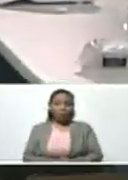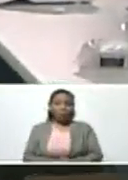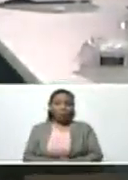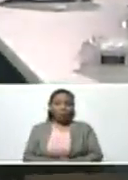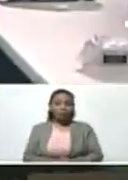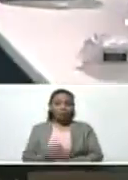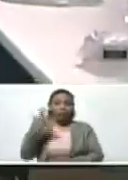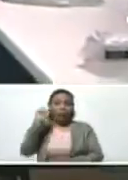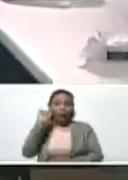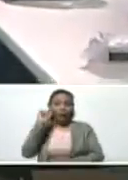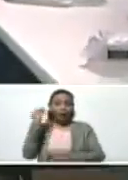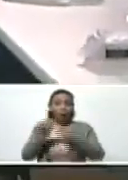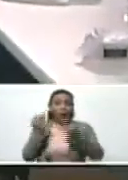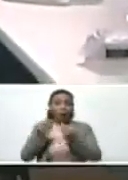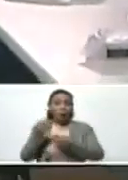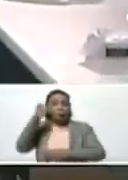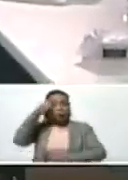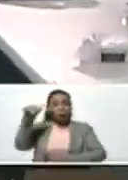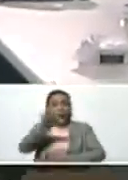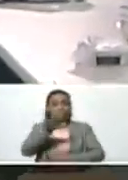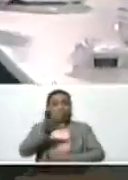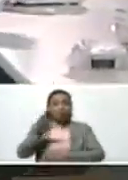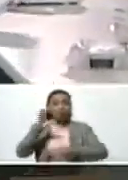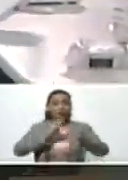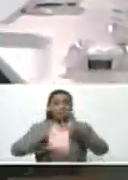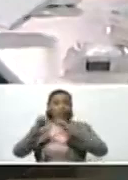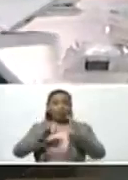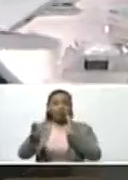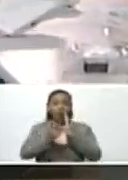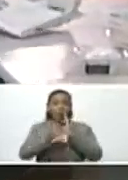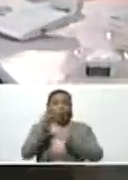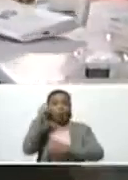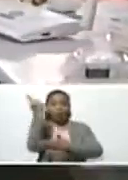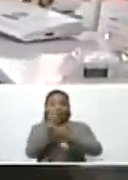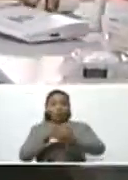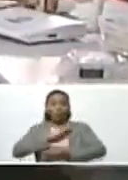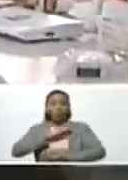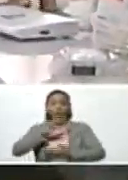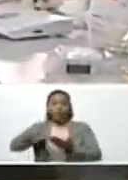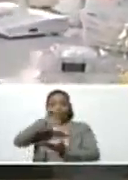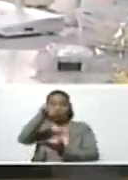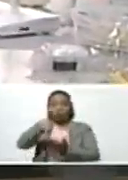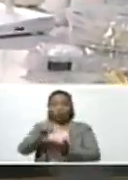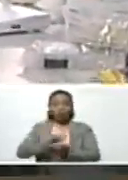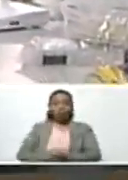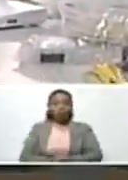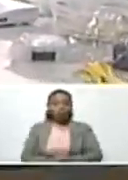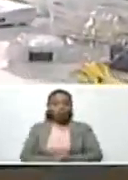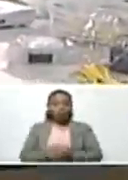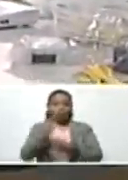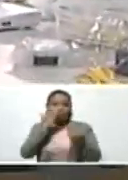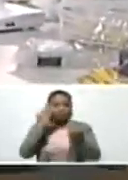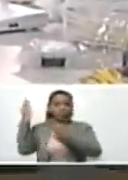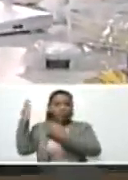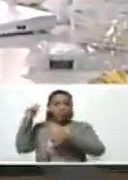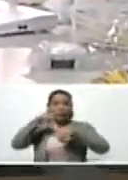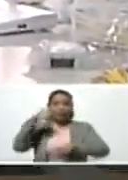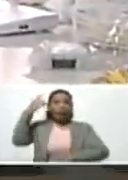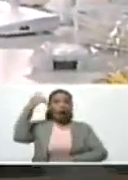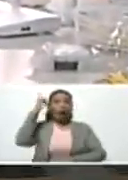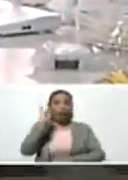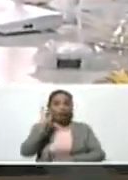el logo del Polo Científico Tecnológico, pues es un diseño propio, nacional. Fíjense que acá tenemos